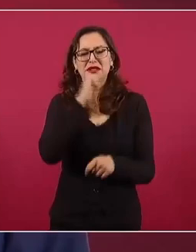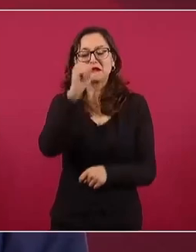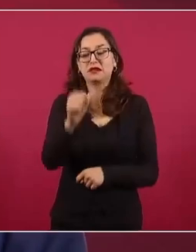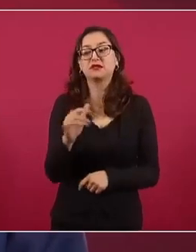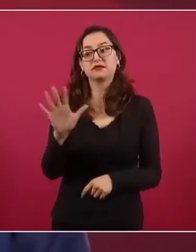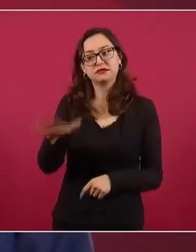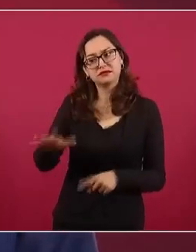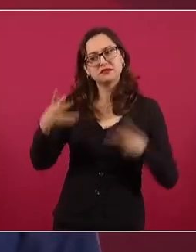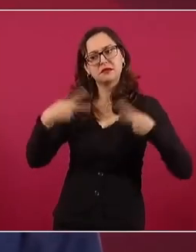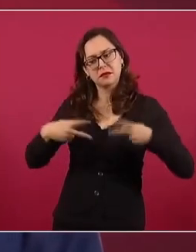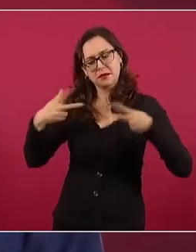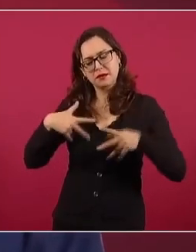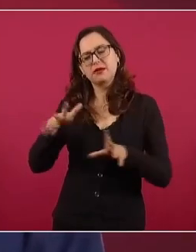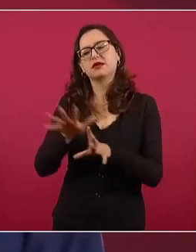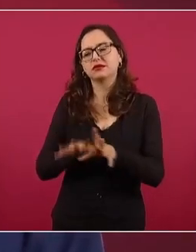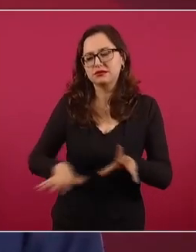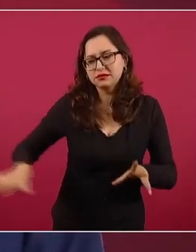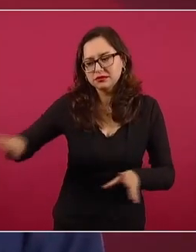regresando.